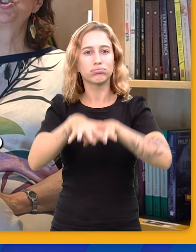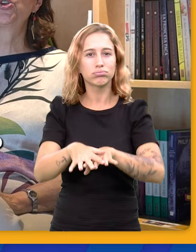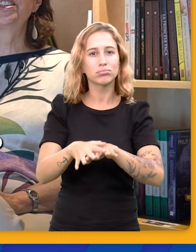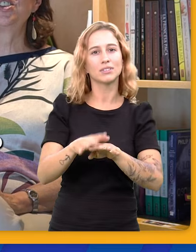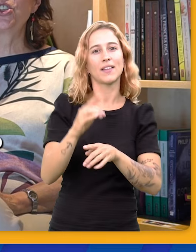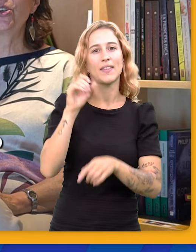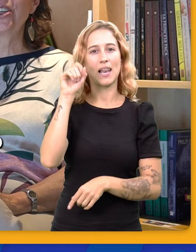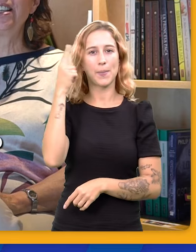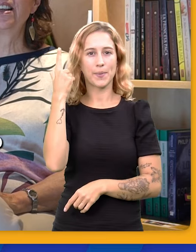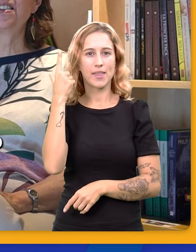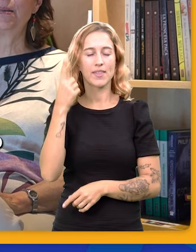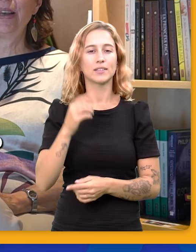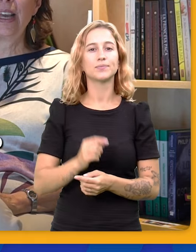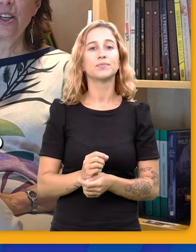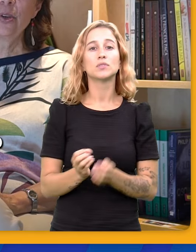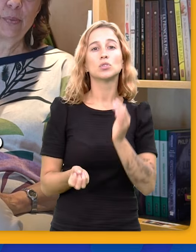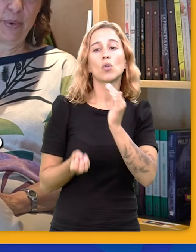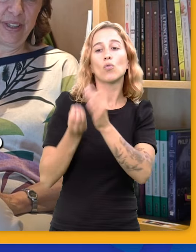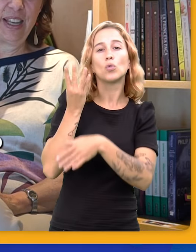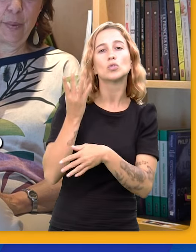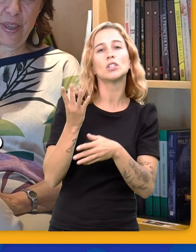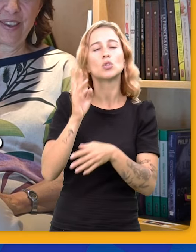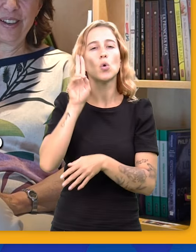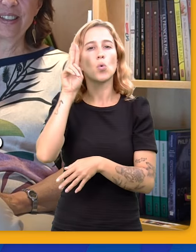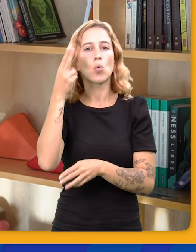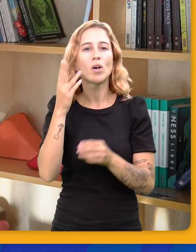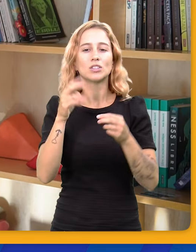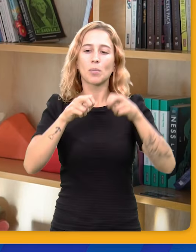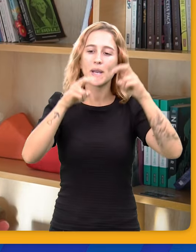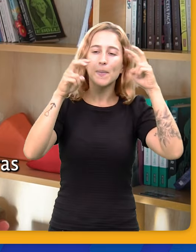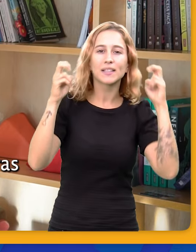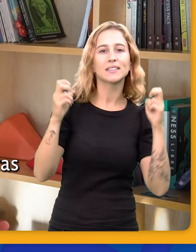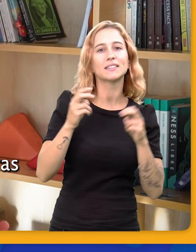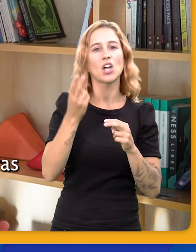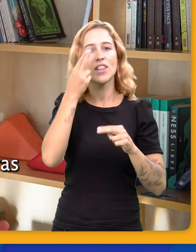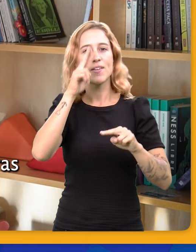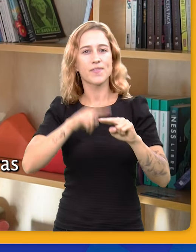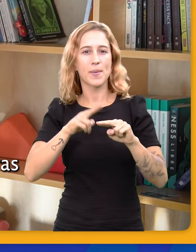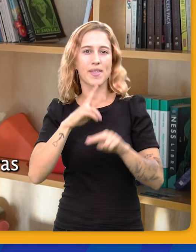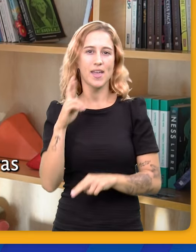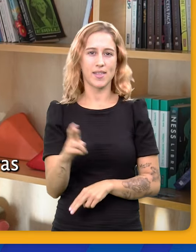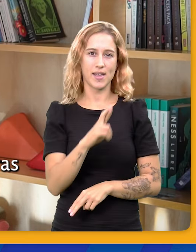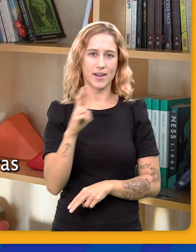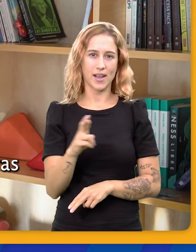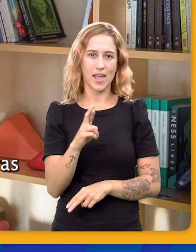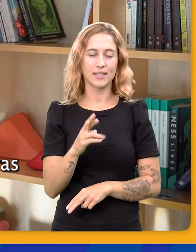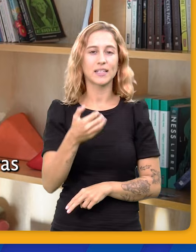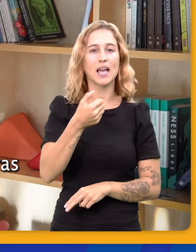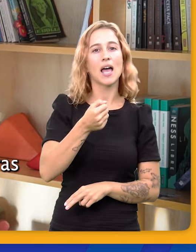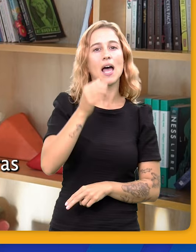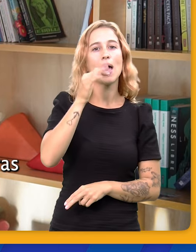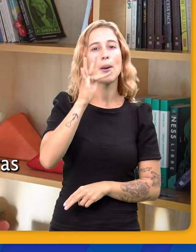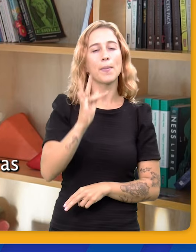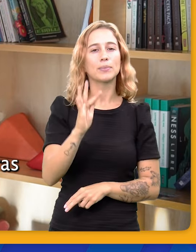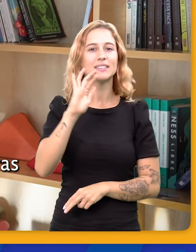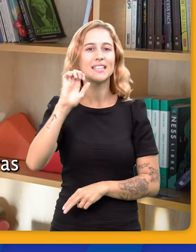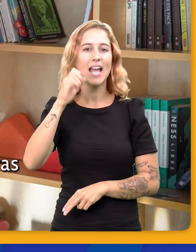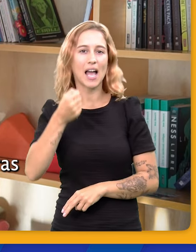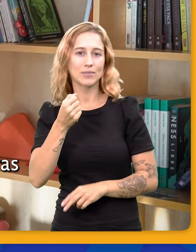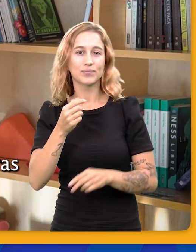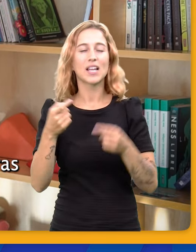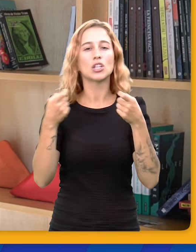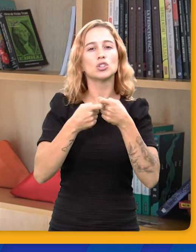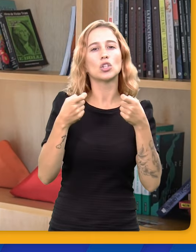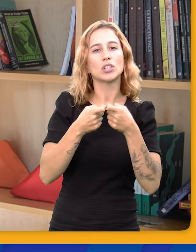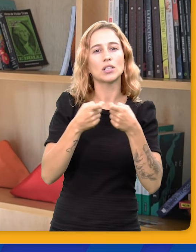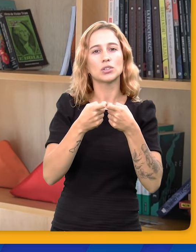Centro de Atención Interdisciplinario de las Piedras. FUPIER es la Fundación Uruguaya para la Investigación de las Enfermedades